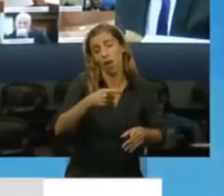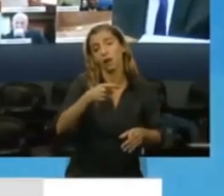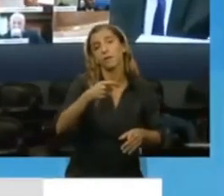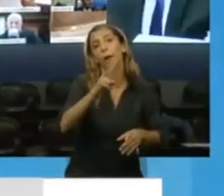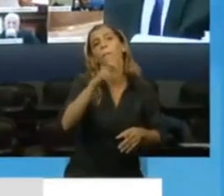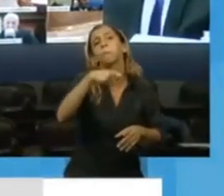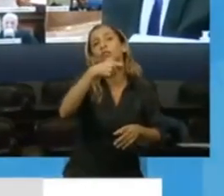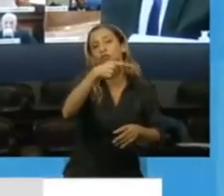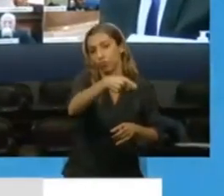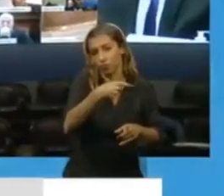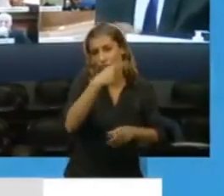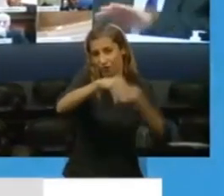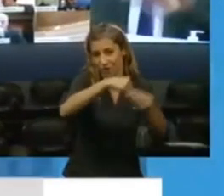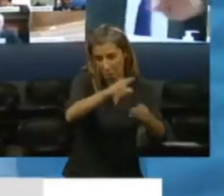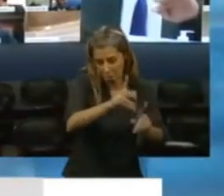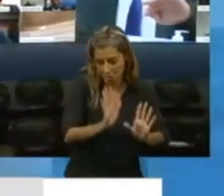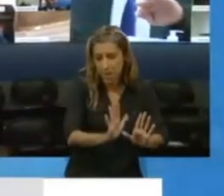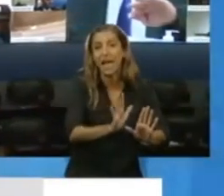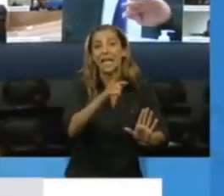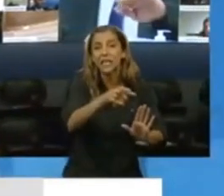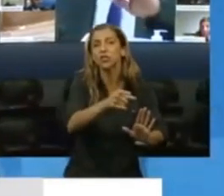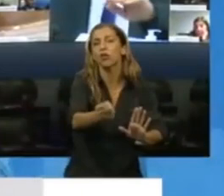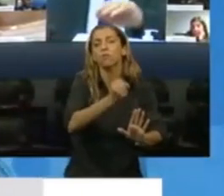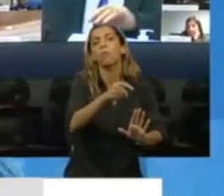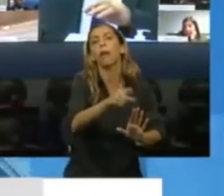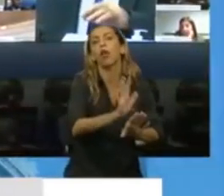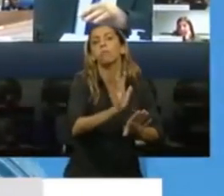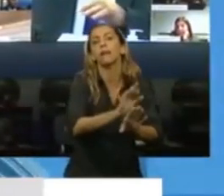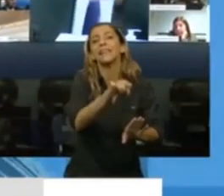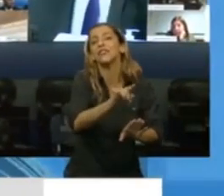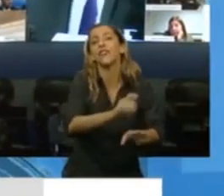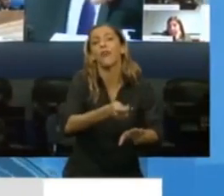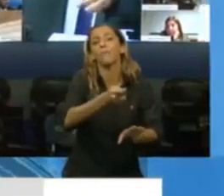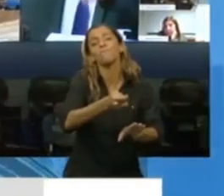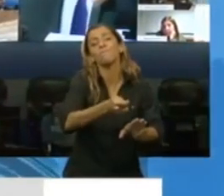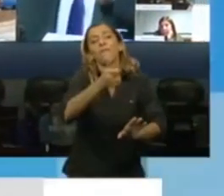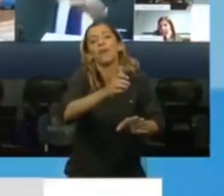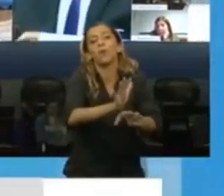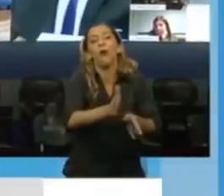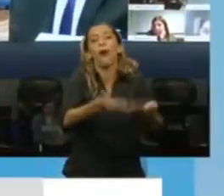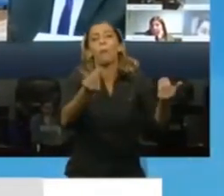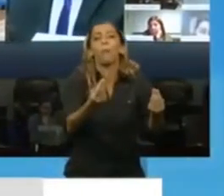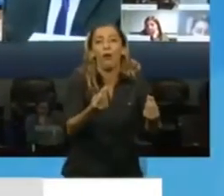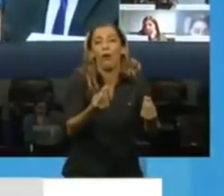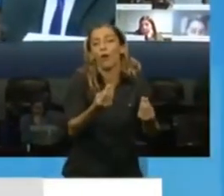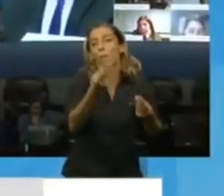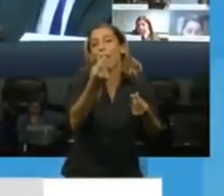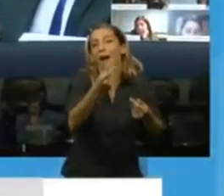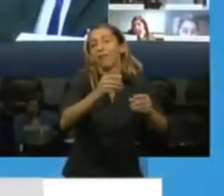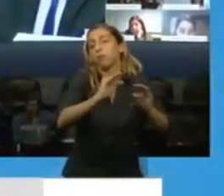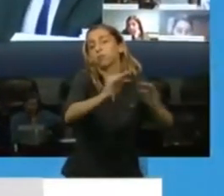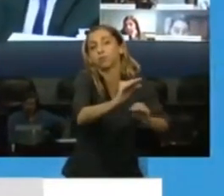Porque esa política se implementa solo con acciones administrativas. Este programa requiere